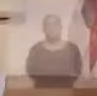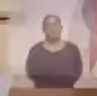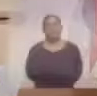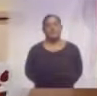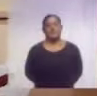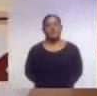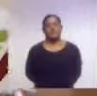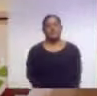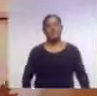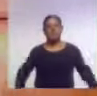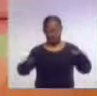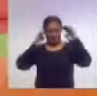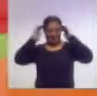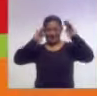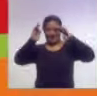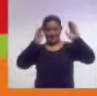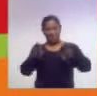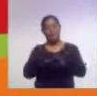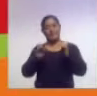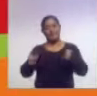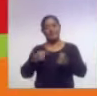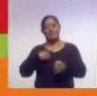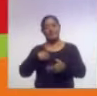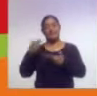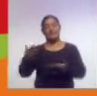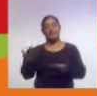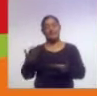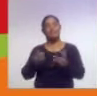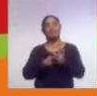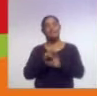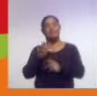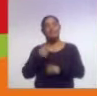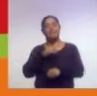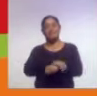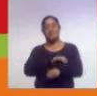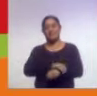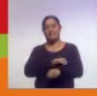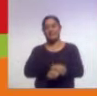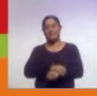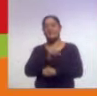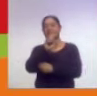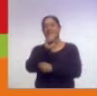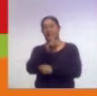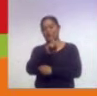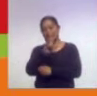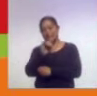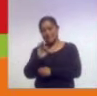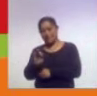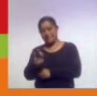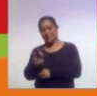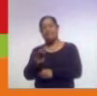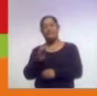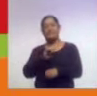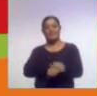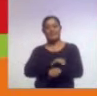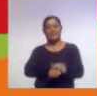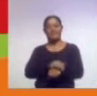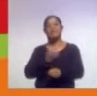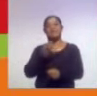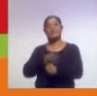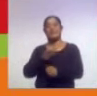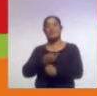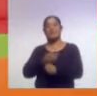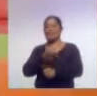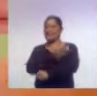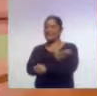Hola, ¿cómo están? Bueno, nosotros estamos de nuevo con nuestros amigos del Sistema Estatal DIF y en esta ocasión nos acompaña nuevamente